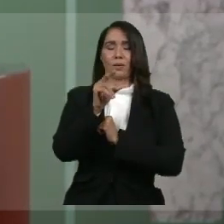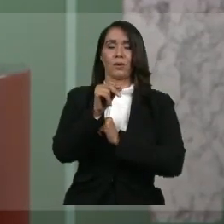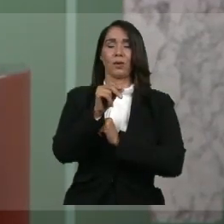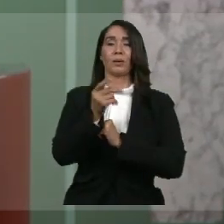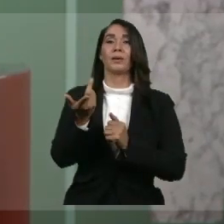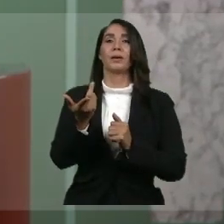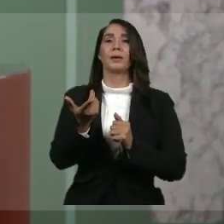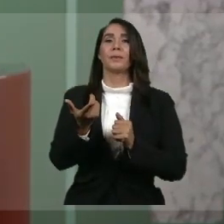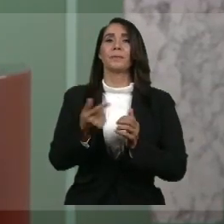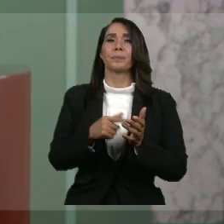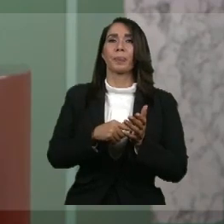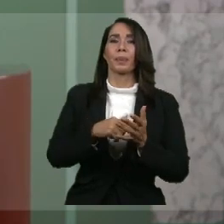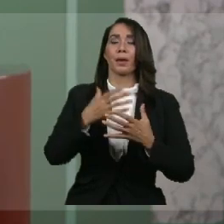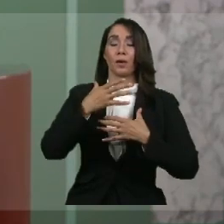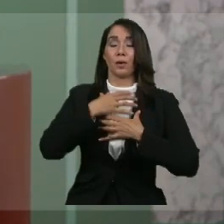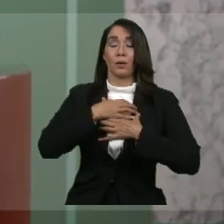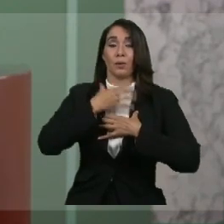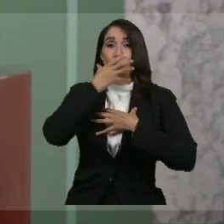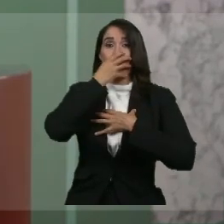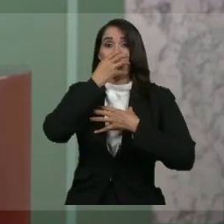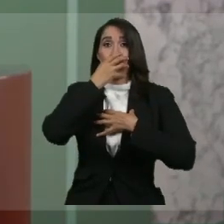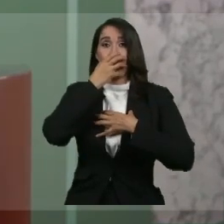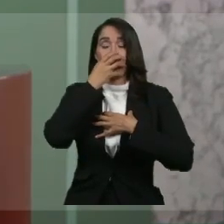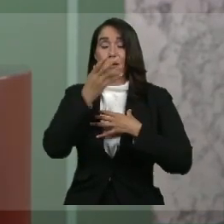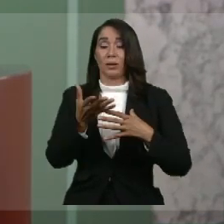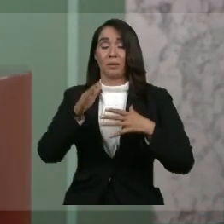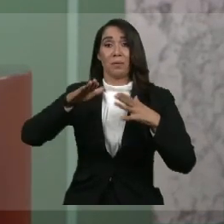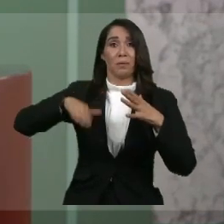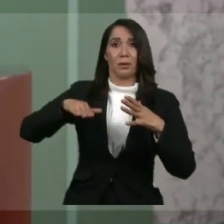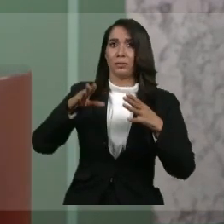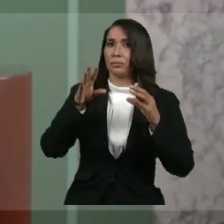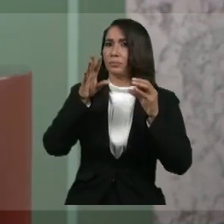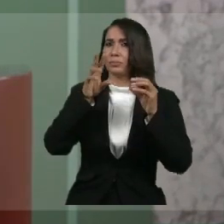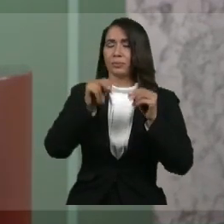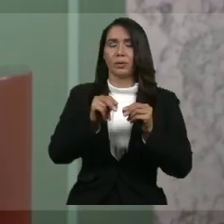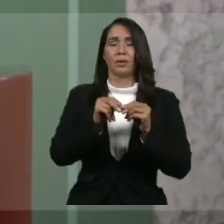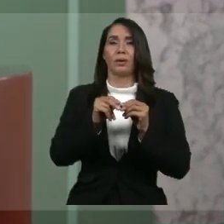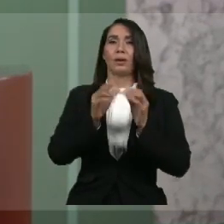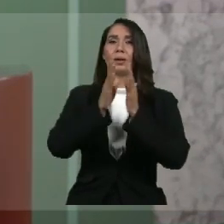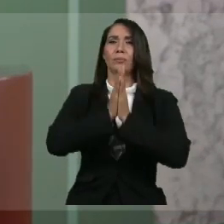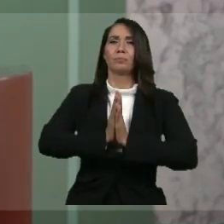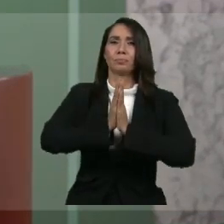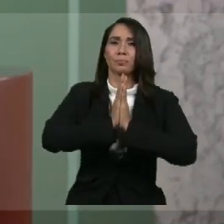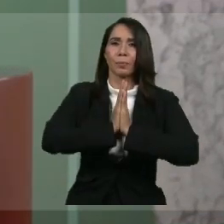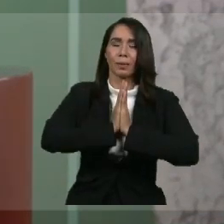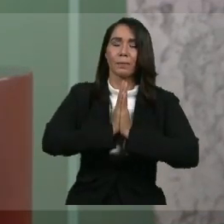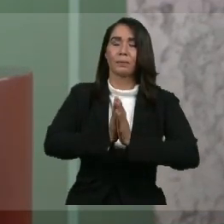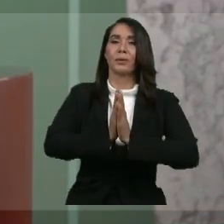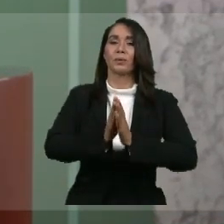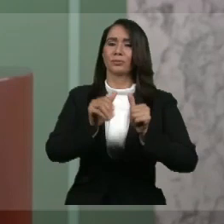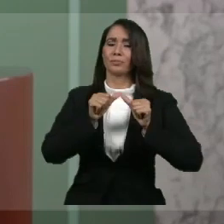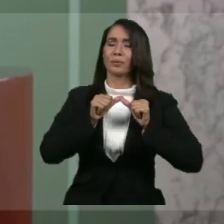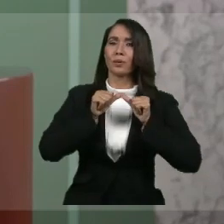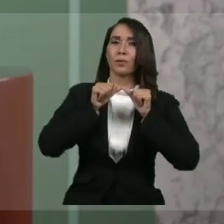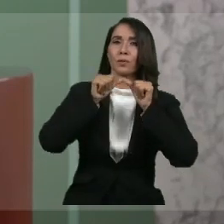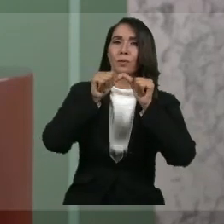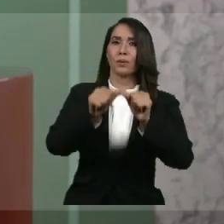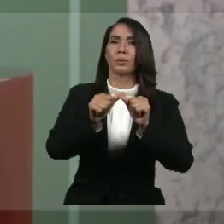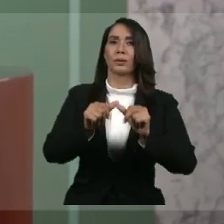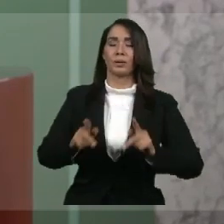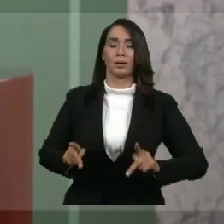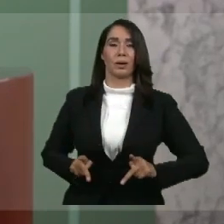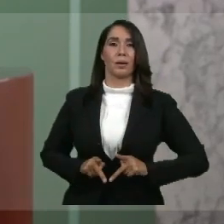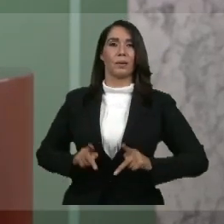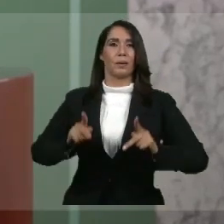ofrecer un respirador y a quién no. Les pido, en definitiva, que sigamos poniendo la vida